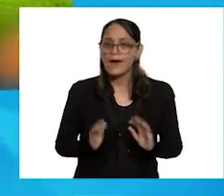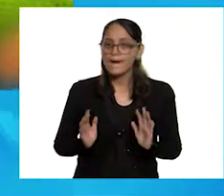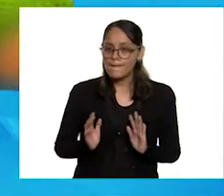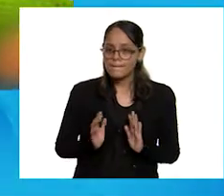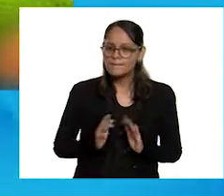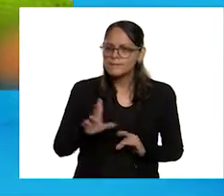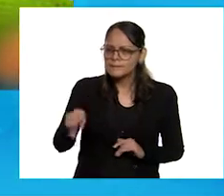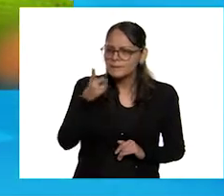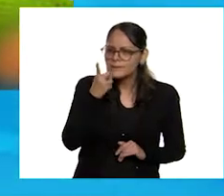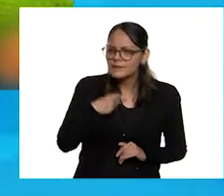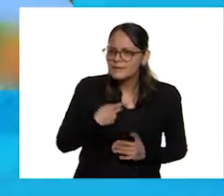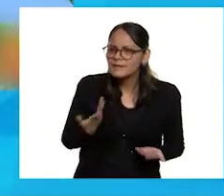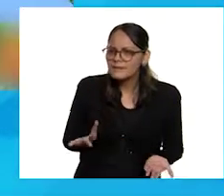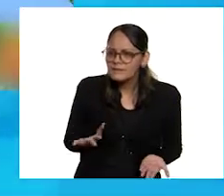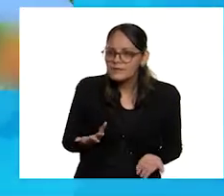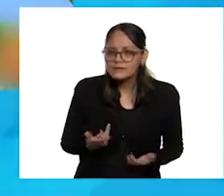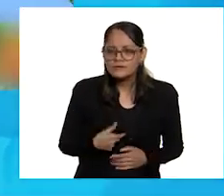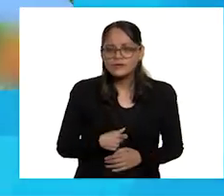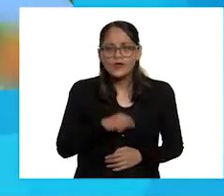Sí, dime, Camila.